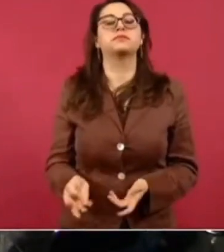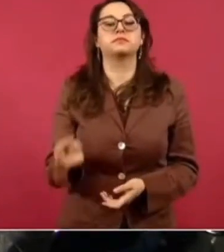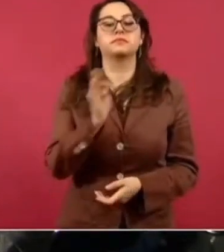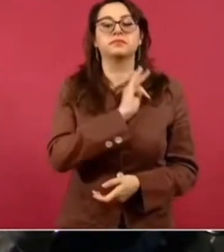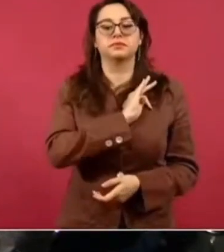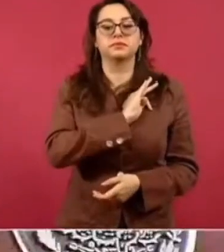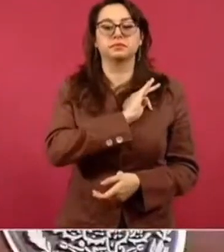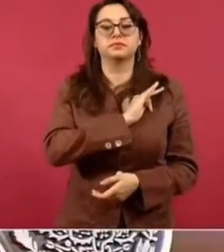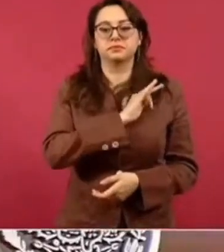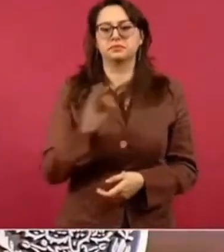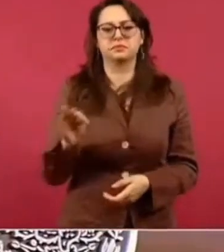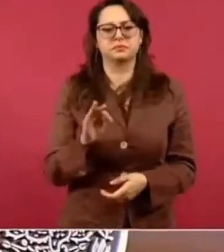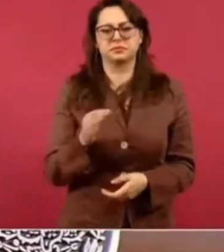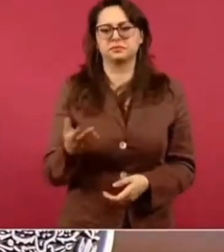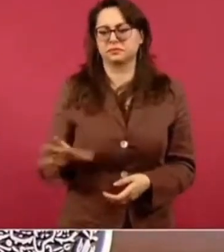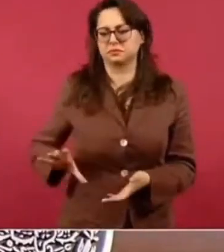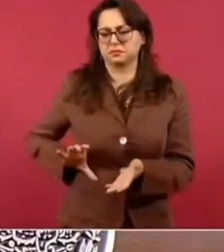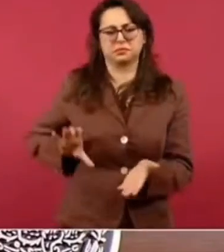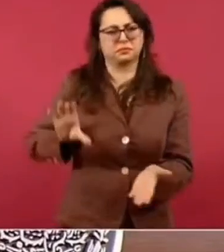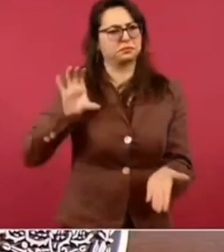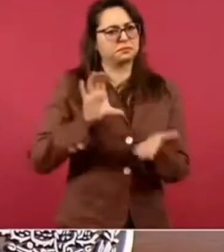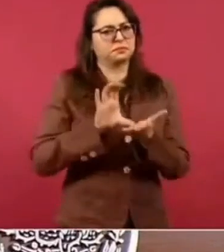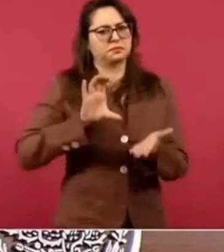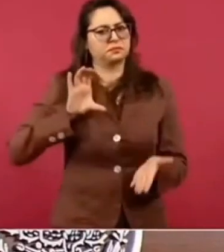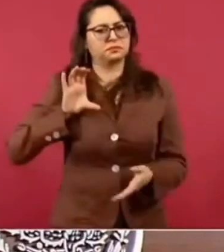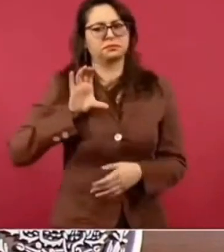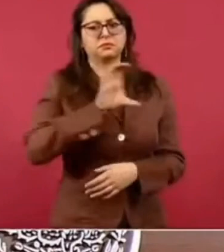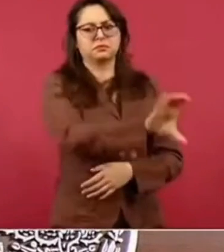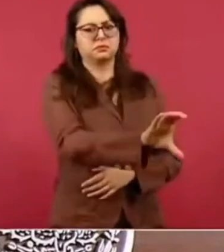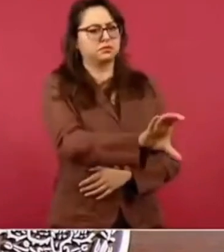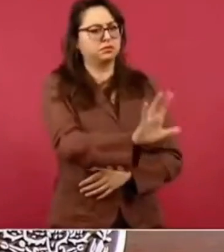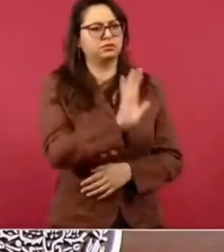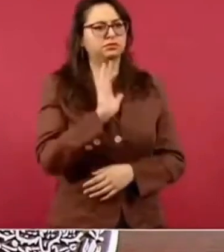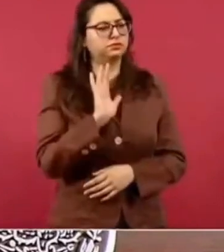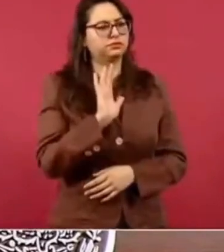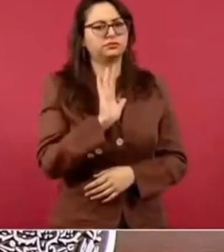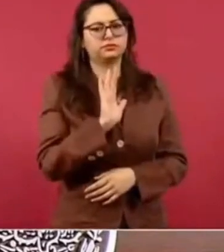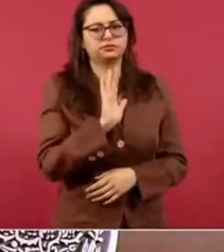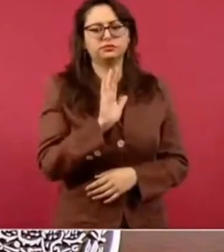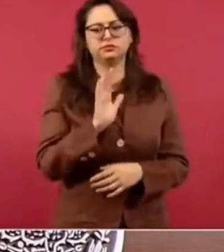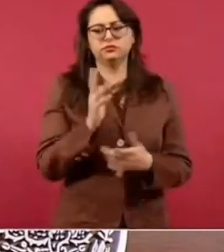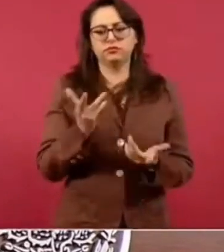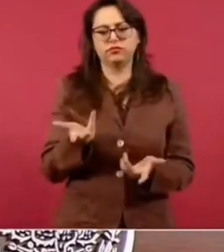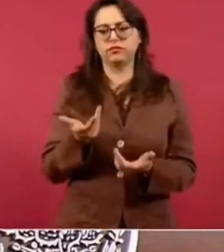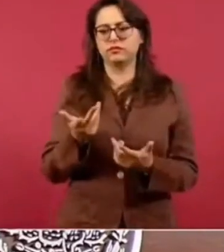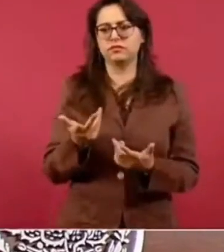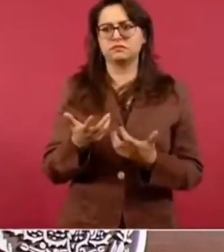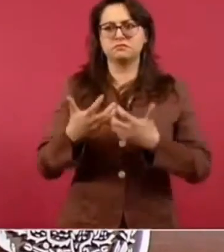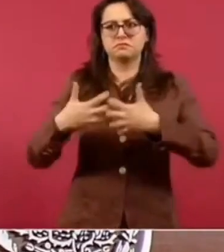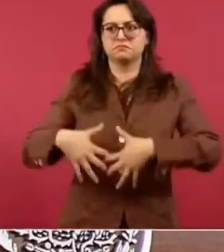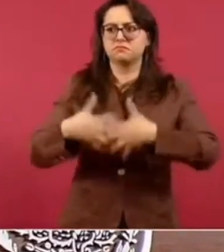se va a recuperar máximo en 10 años